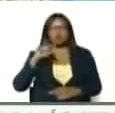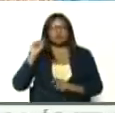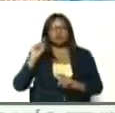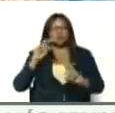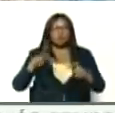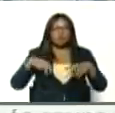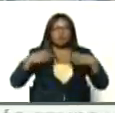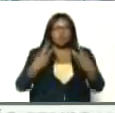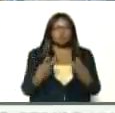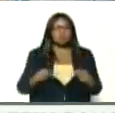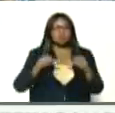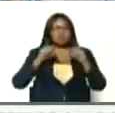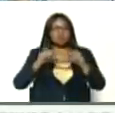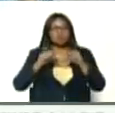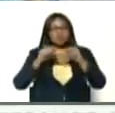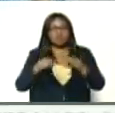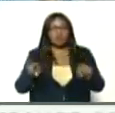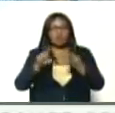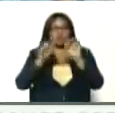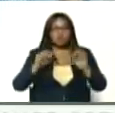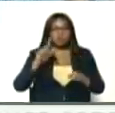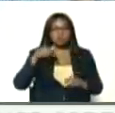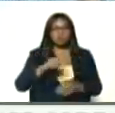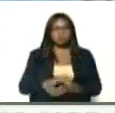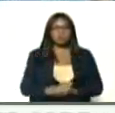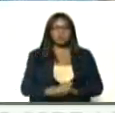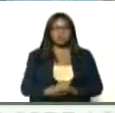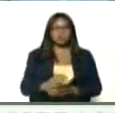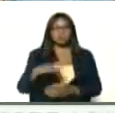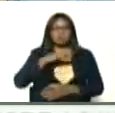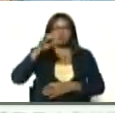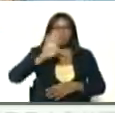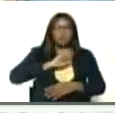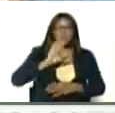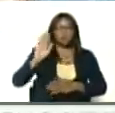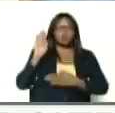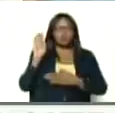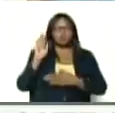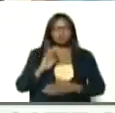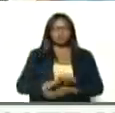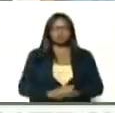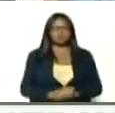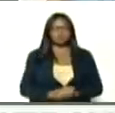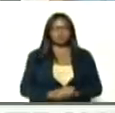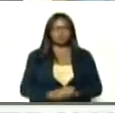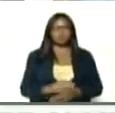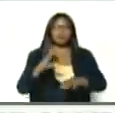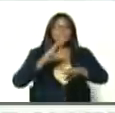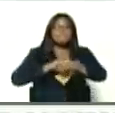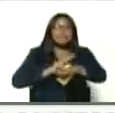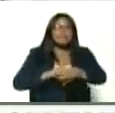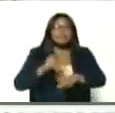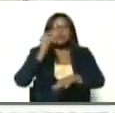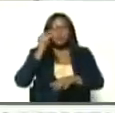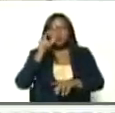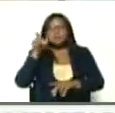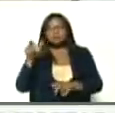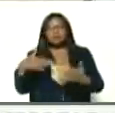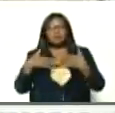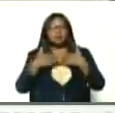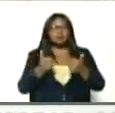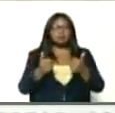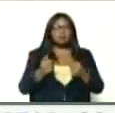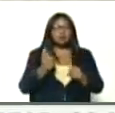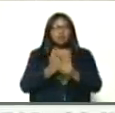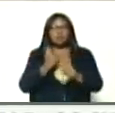renovación permanente, de ese espíritu, compromiso, de médicos, médicas, personal de la salud,